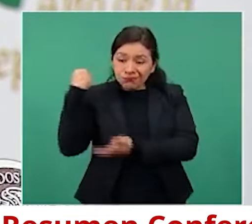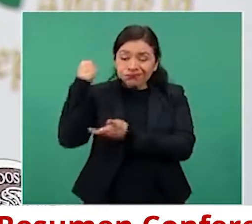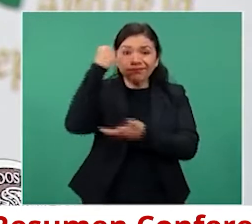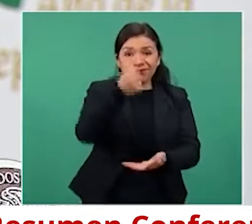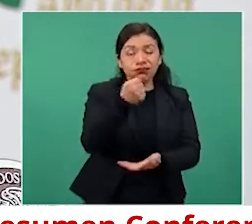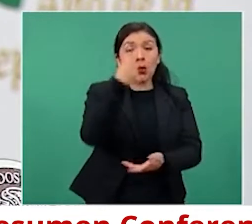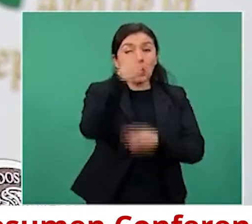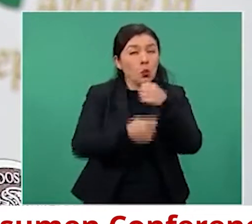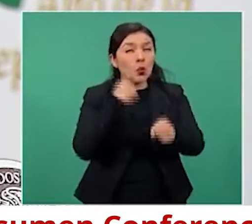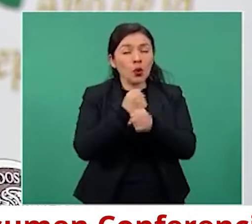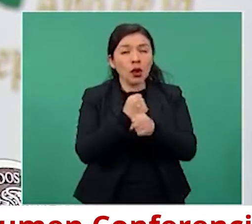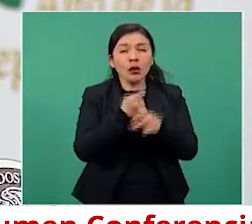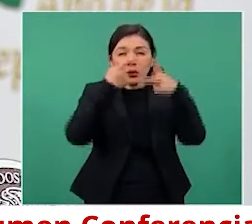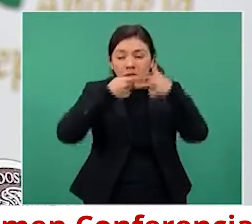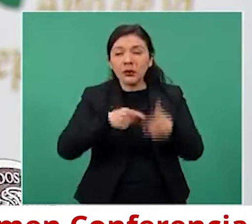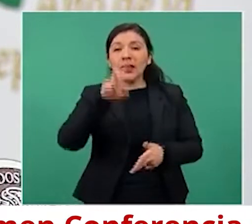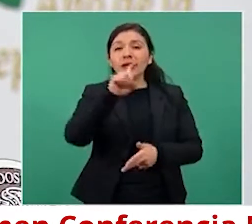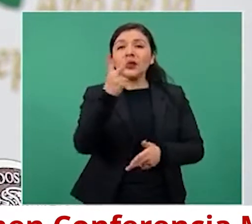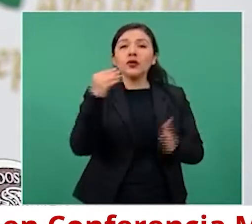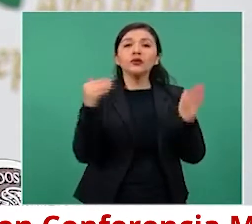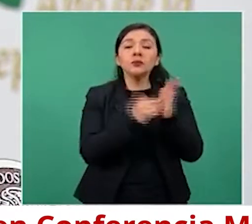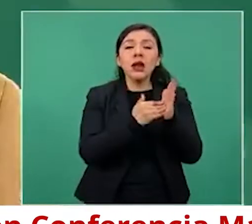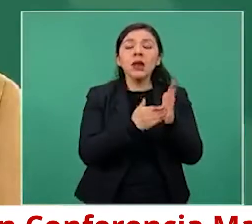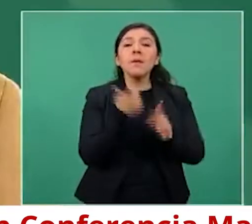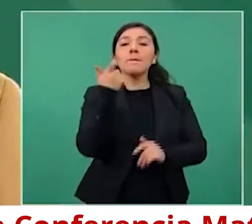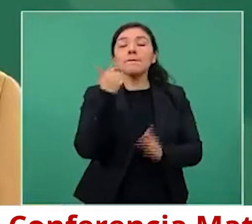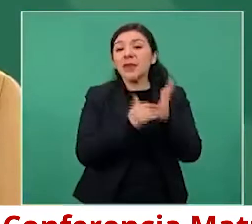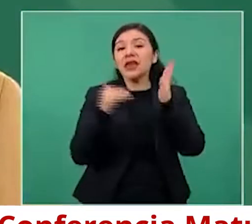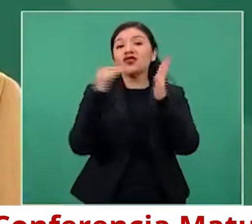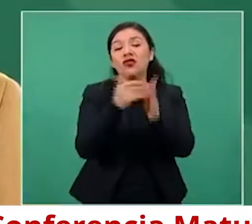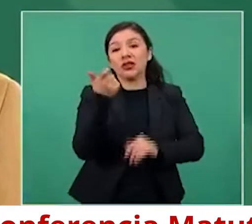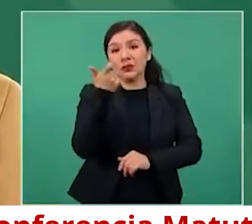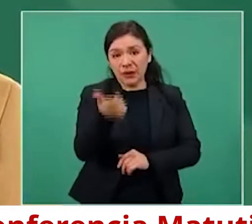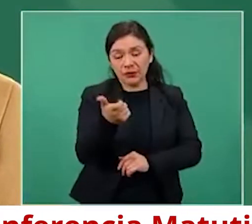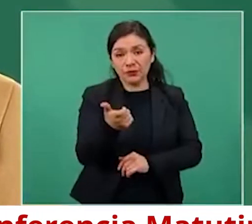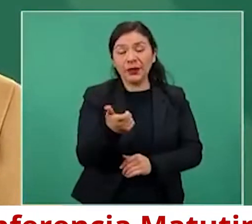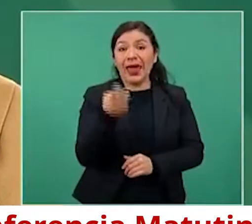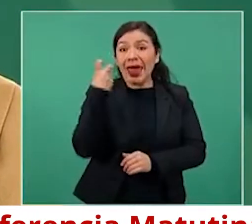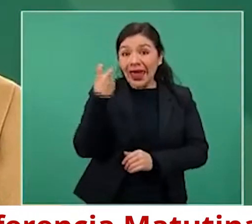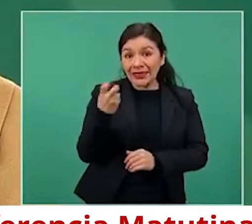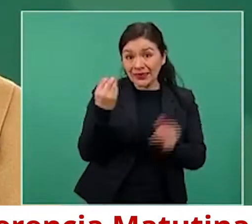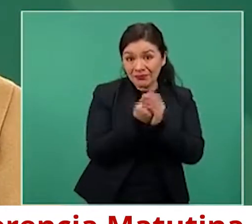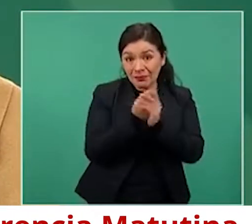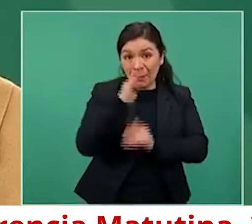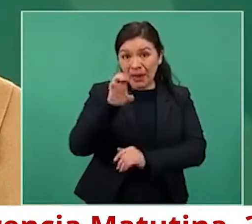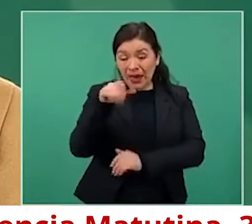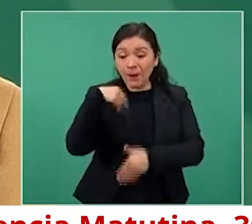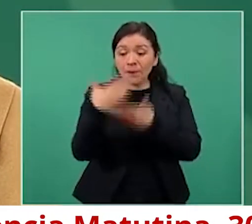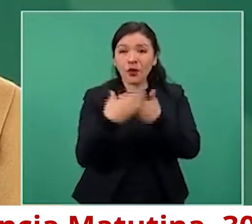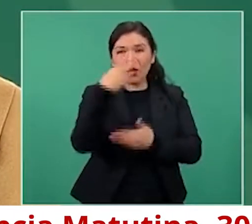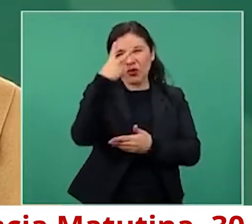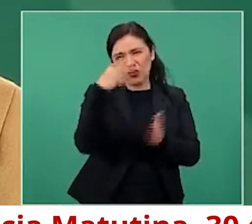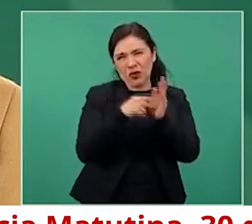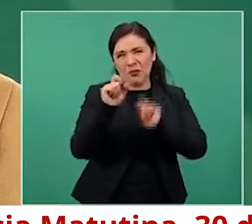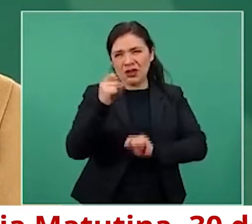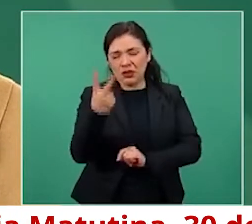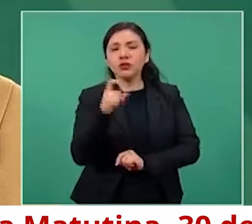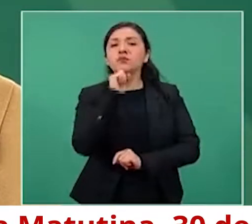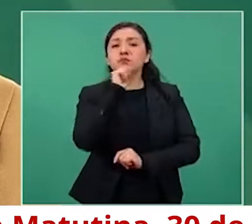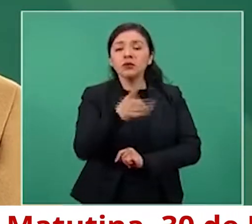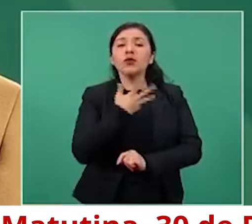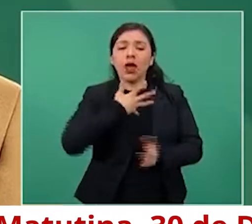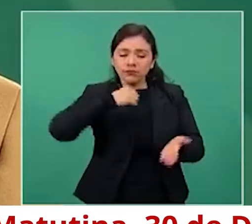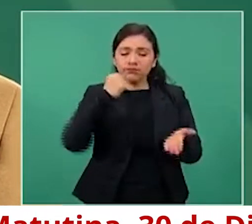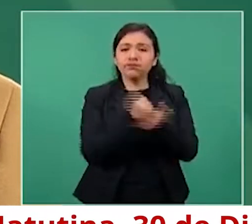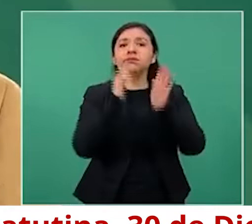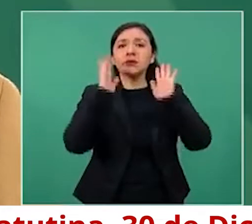social anual de 32 mil millones de pesos. Para esta beca, el siguiente año, 2022, también ya está